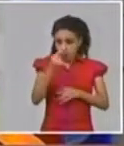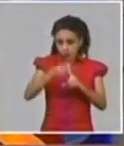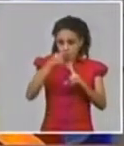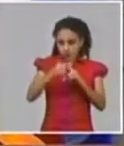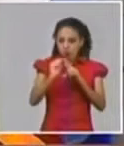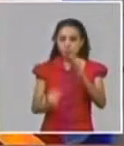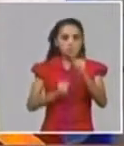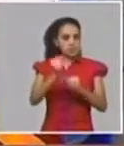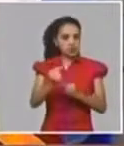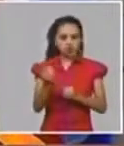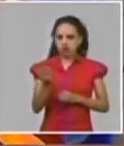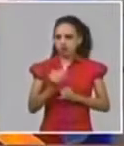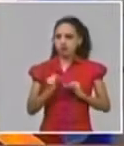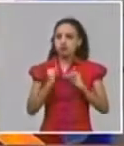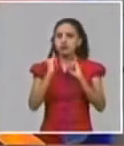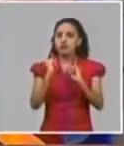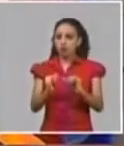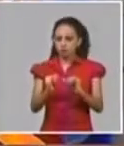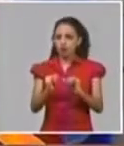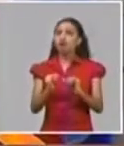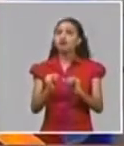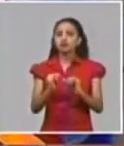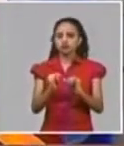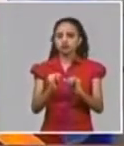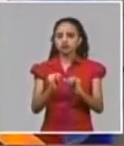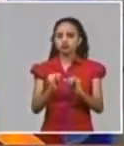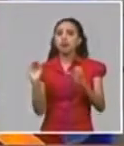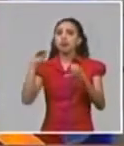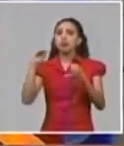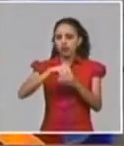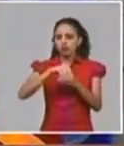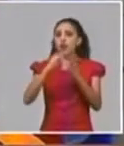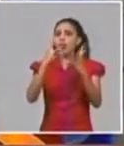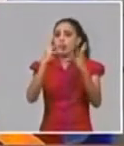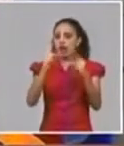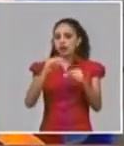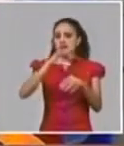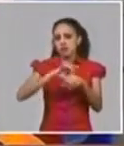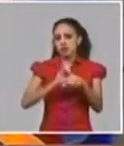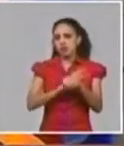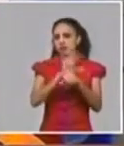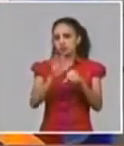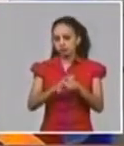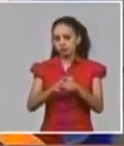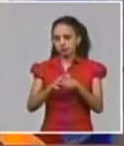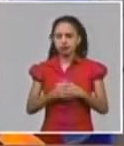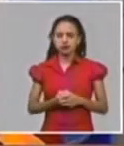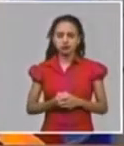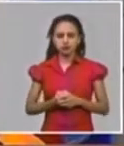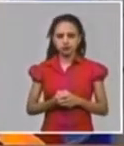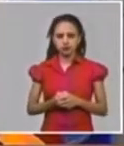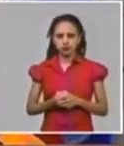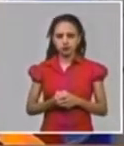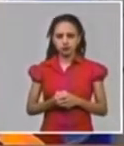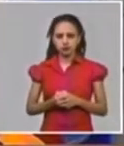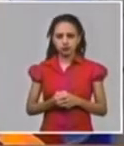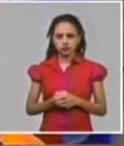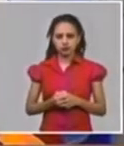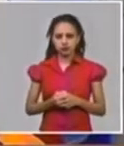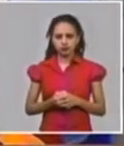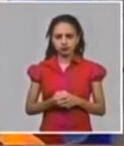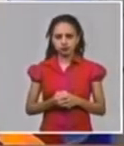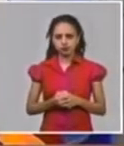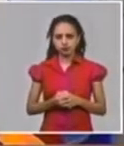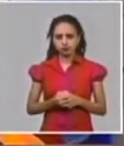como se identifica cualquier otro caso dentro de los estudios que realizamos todos los días en el país llama la atención